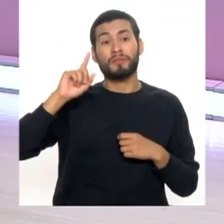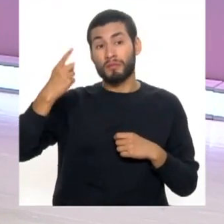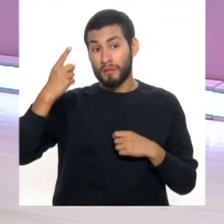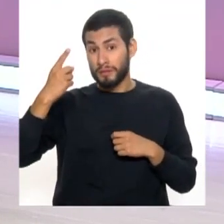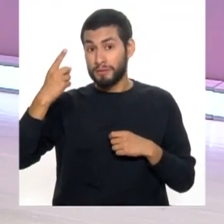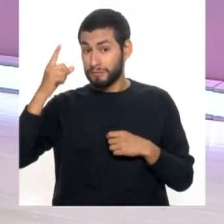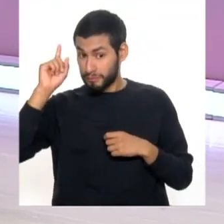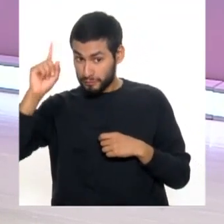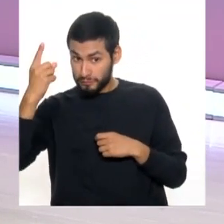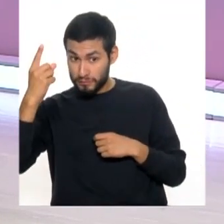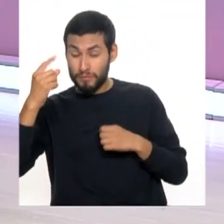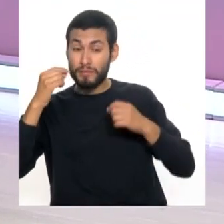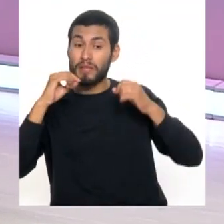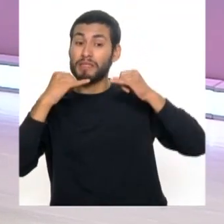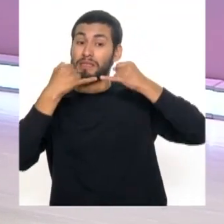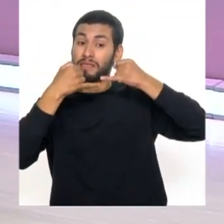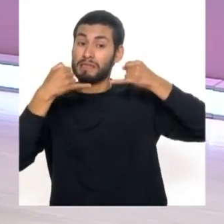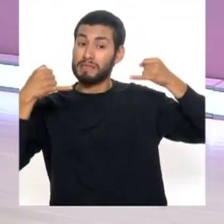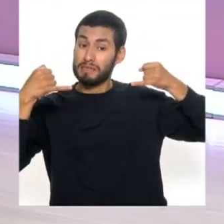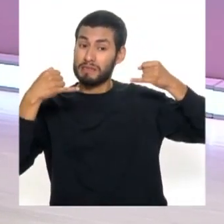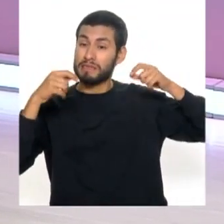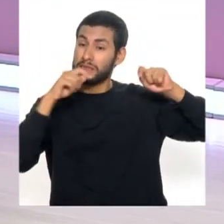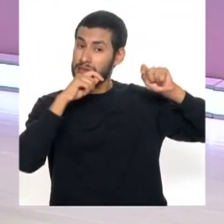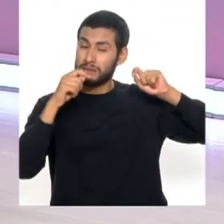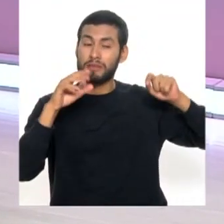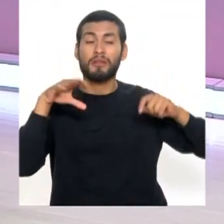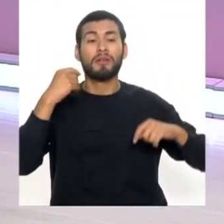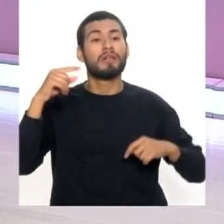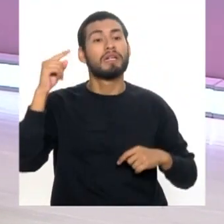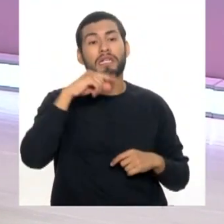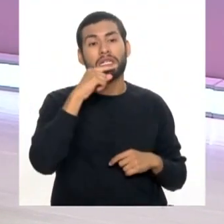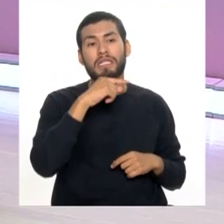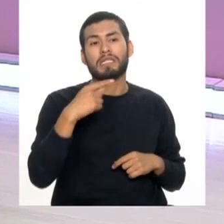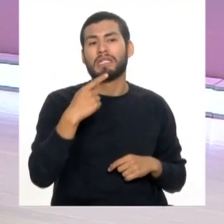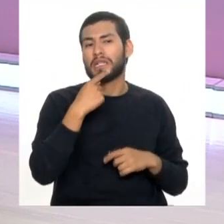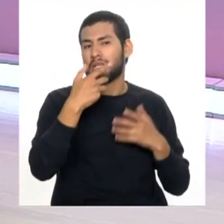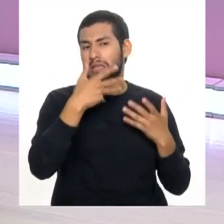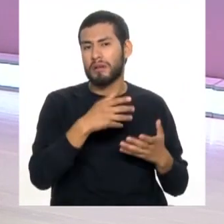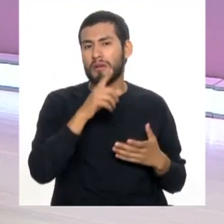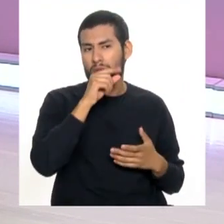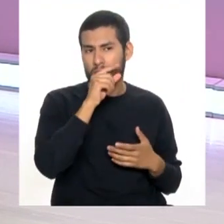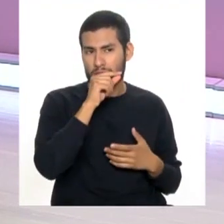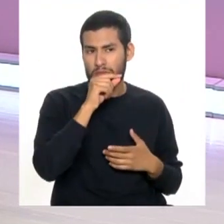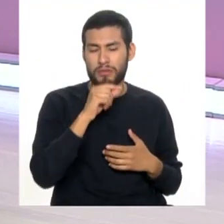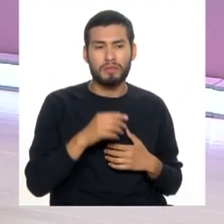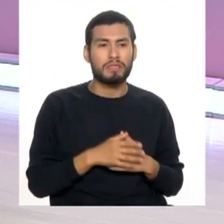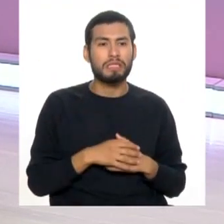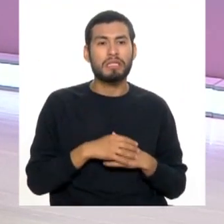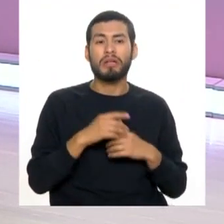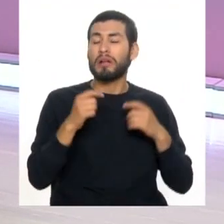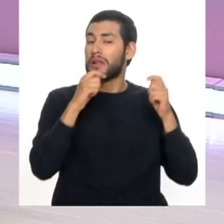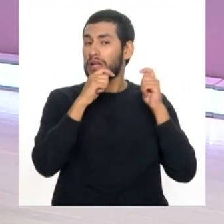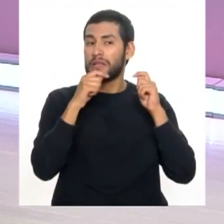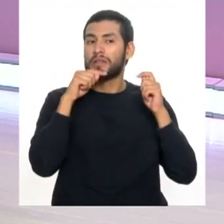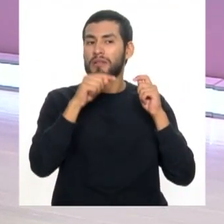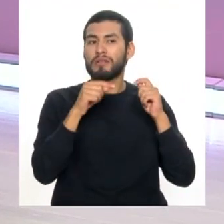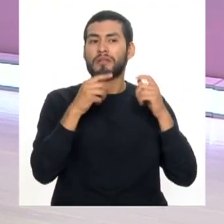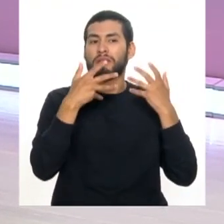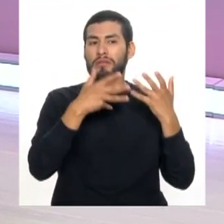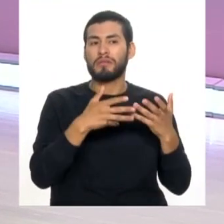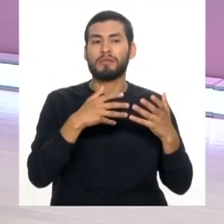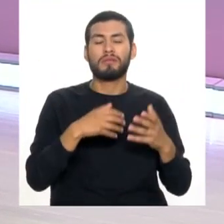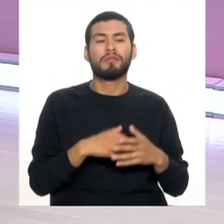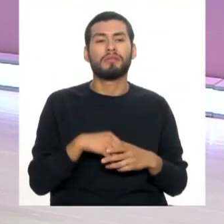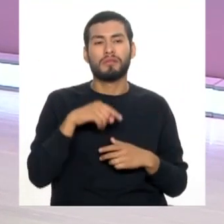Primero el hilo dental. ¿Por qué? Porque cepillamos y queda un pedacito de pollo aquí. Entonces ponemos el hilo dental y quedamos con esta